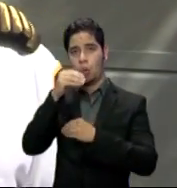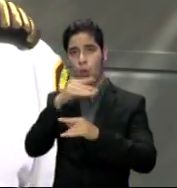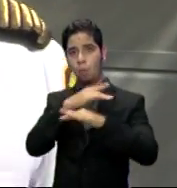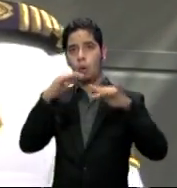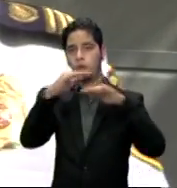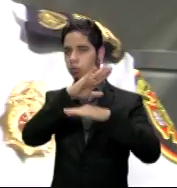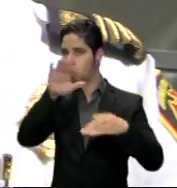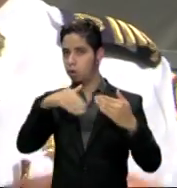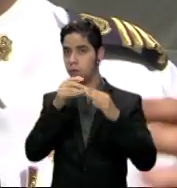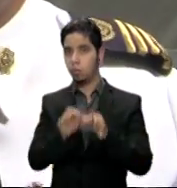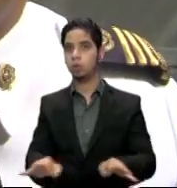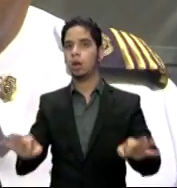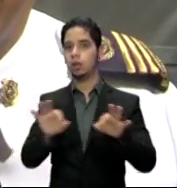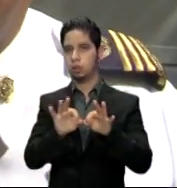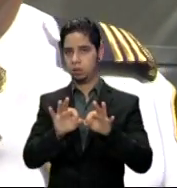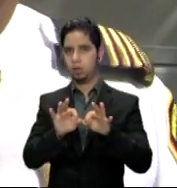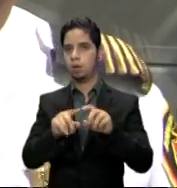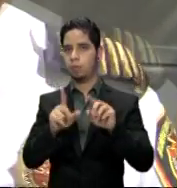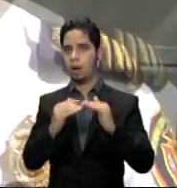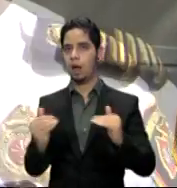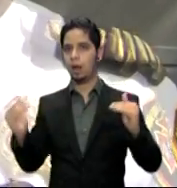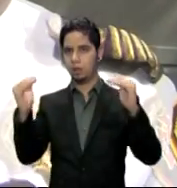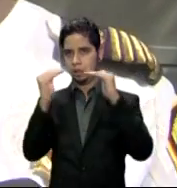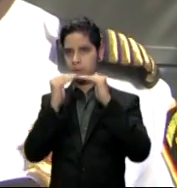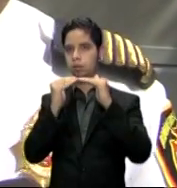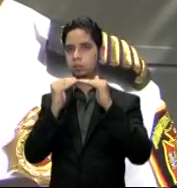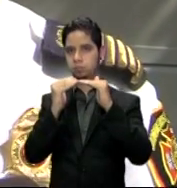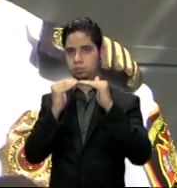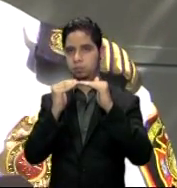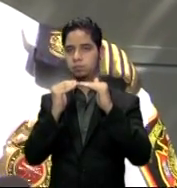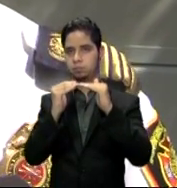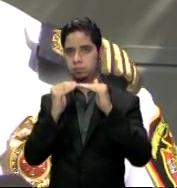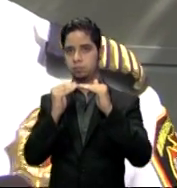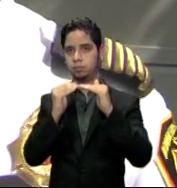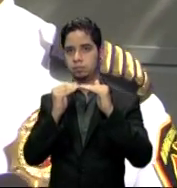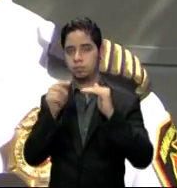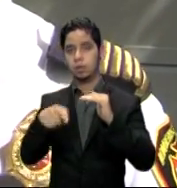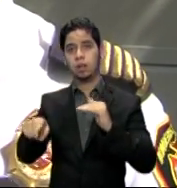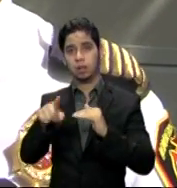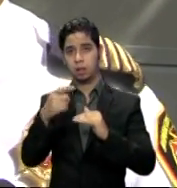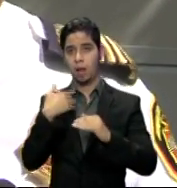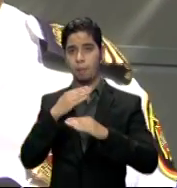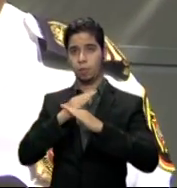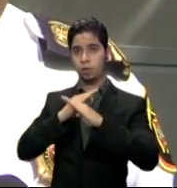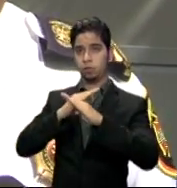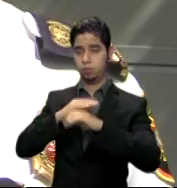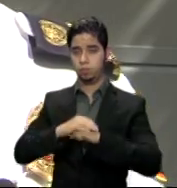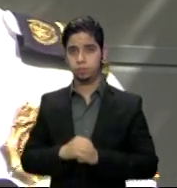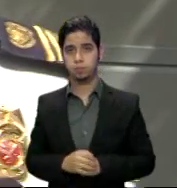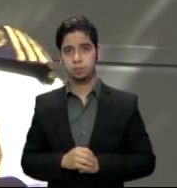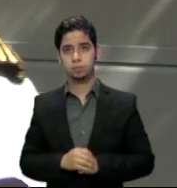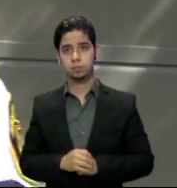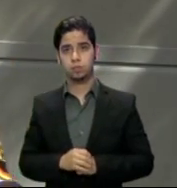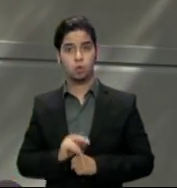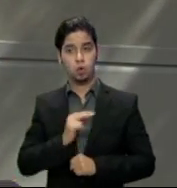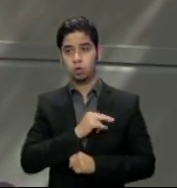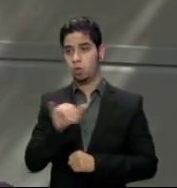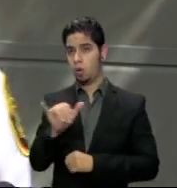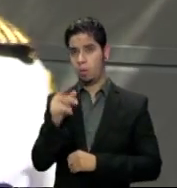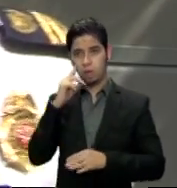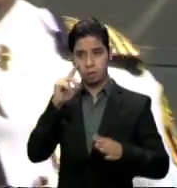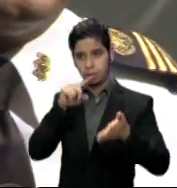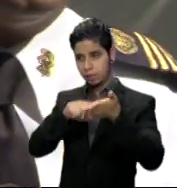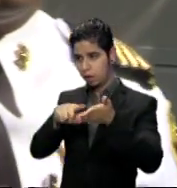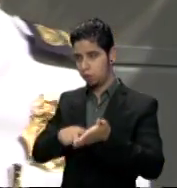para elevar el nivel de protección y seguridad contra incendios. Es importantísimo hacer esto. No solamente vamos a estar haciendo la inspección, también vamos a estar inspeccionando los